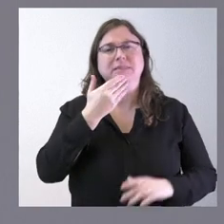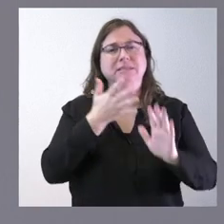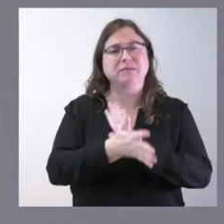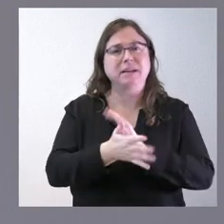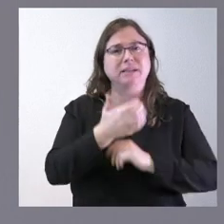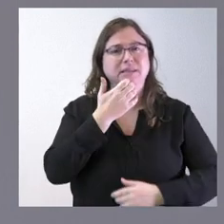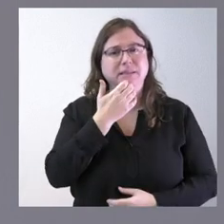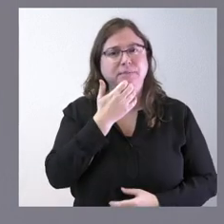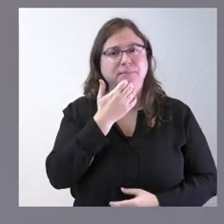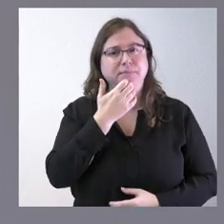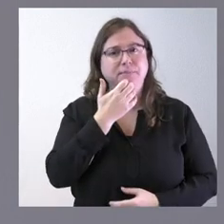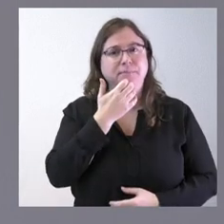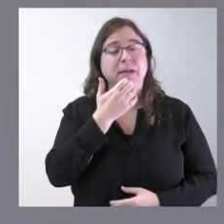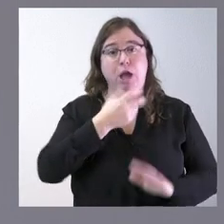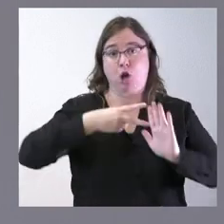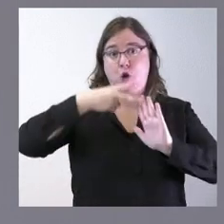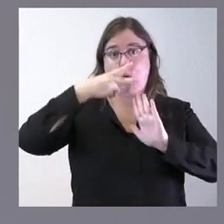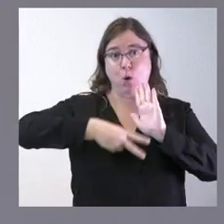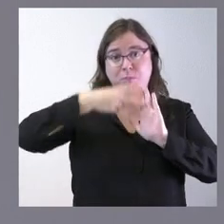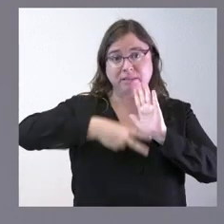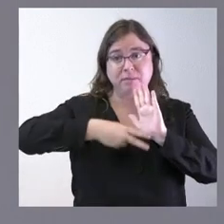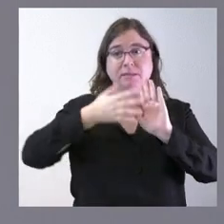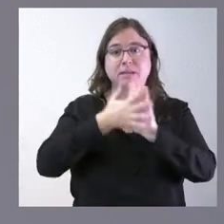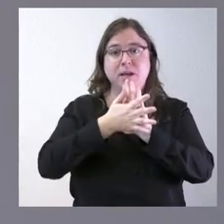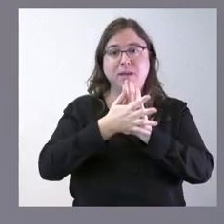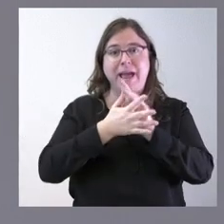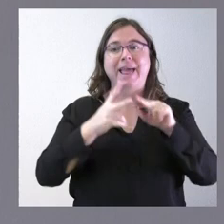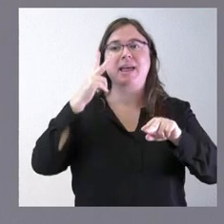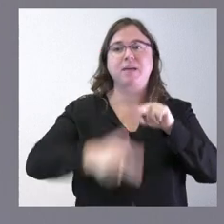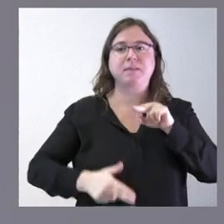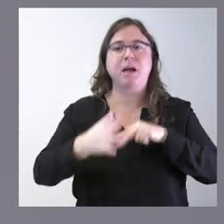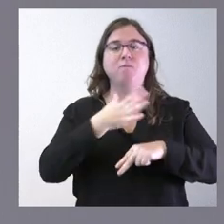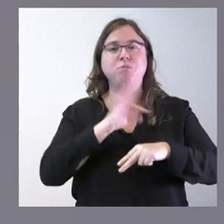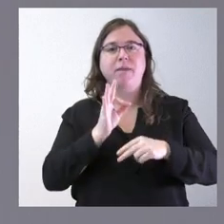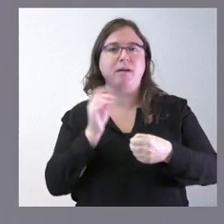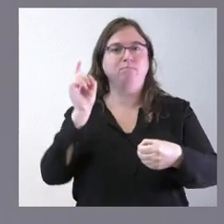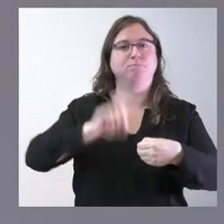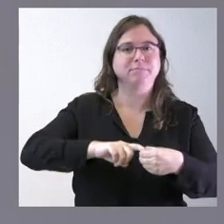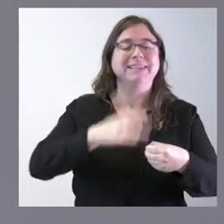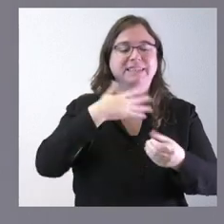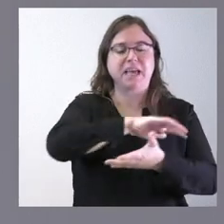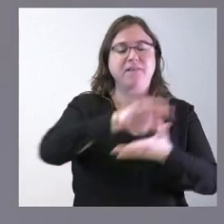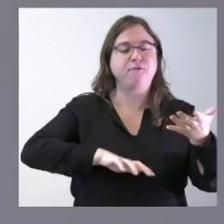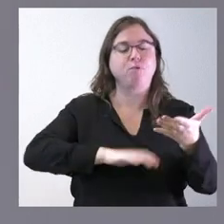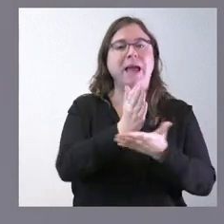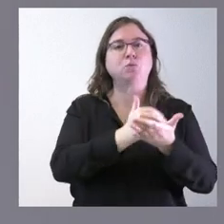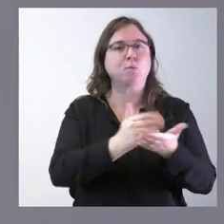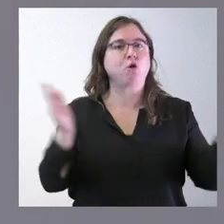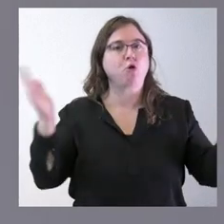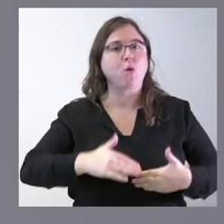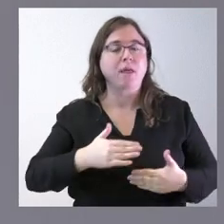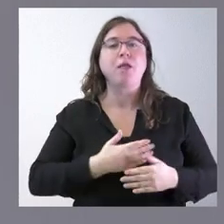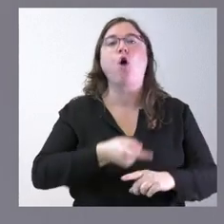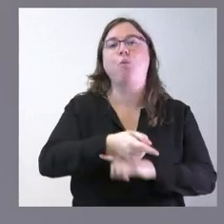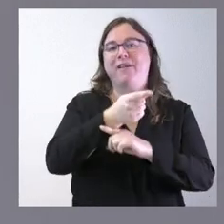la normativa impida que alguien se pueda presentar sin obtener el informe autonómico, porque no era obligatorio, pero es verdad que puntúa.